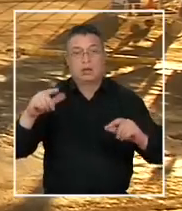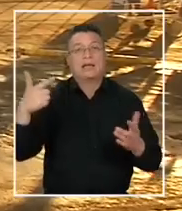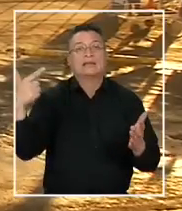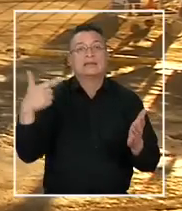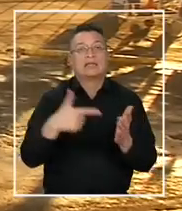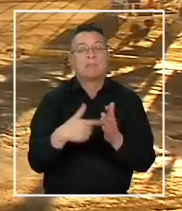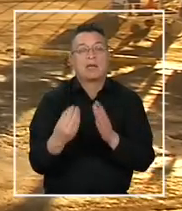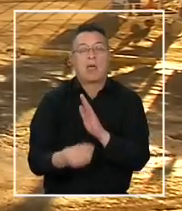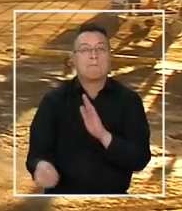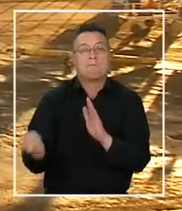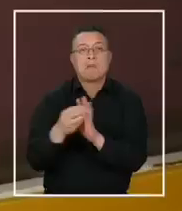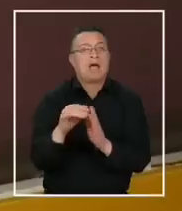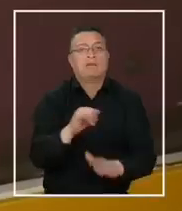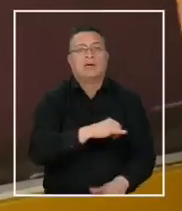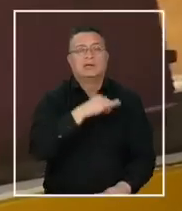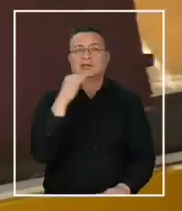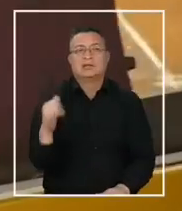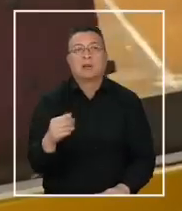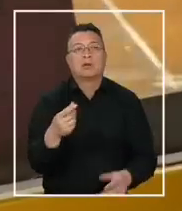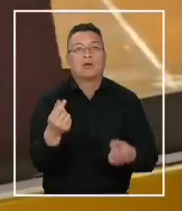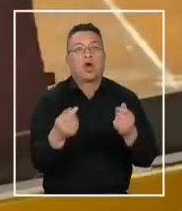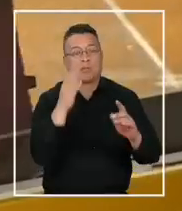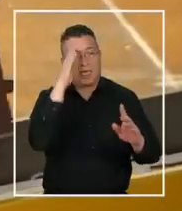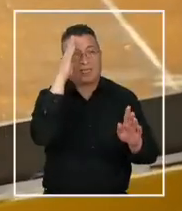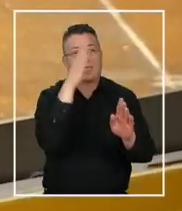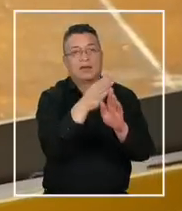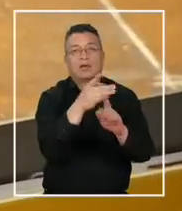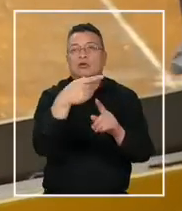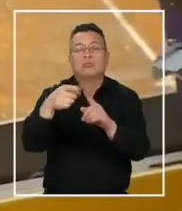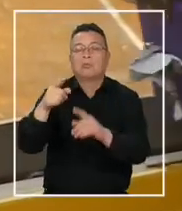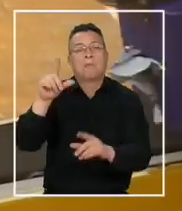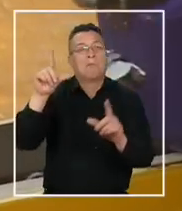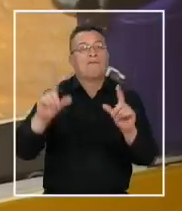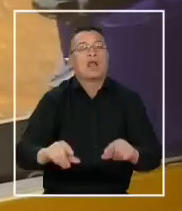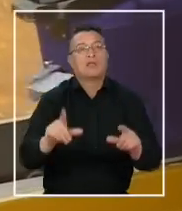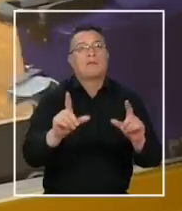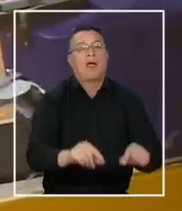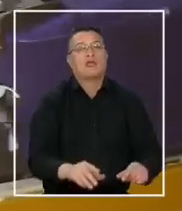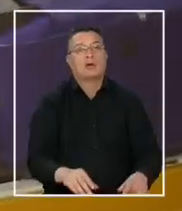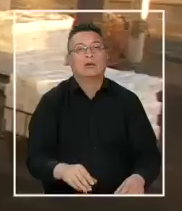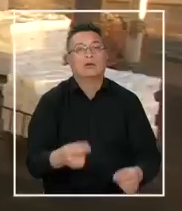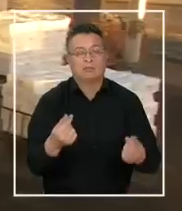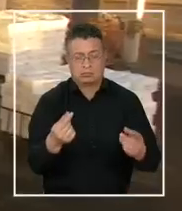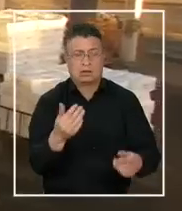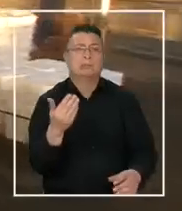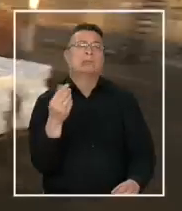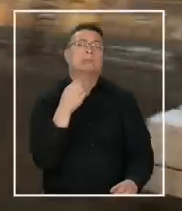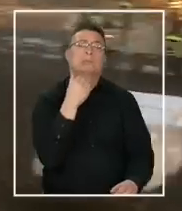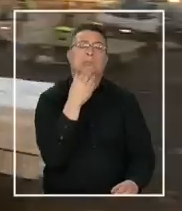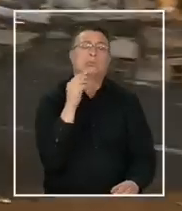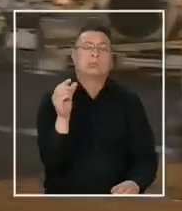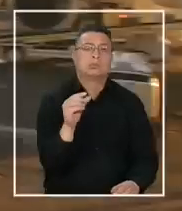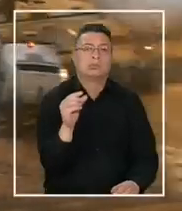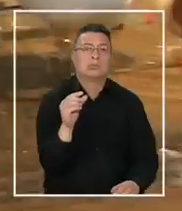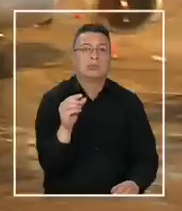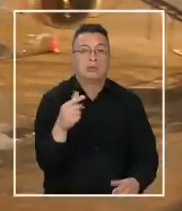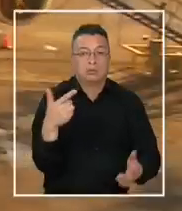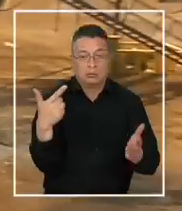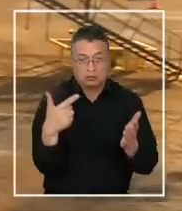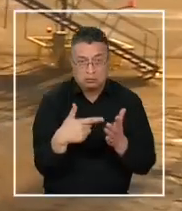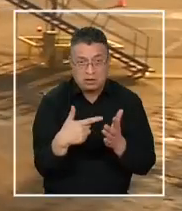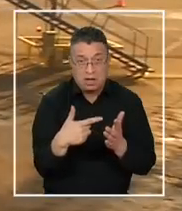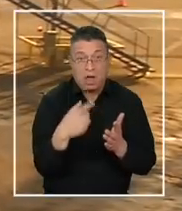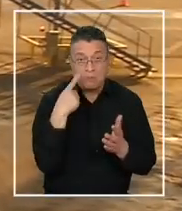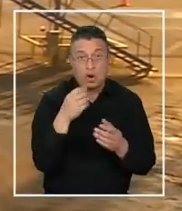mil pesos más en comparación a una compra directa por aerolínea. Montos que parecen menores, pero que multiplicados por la gran